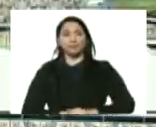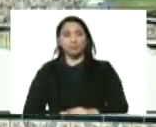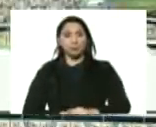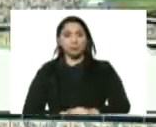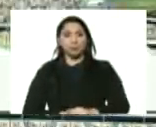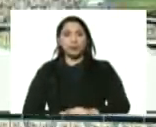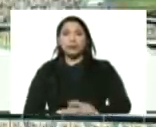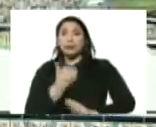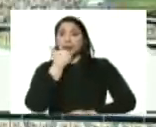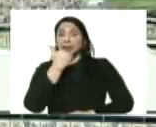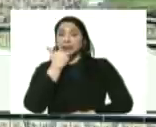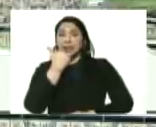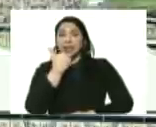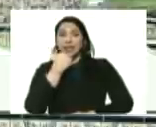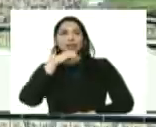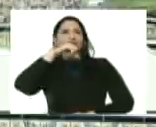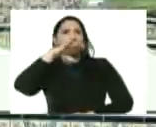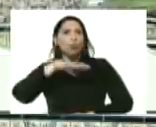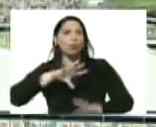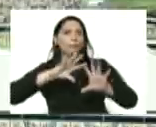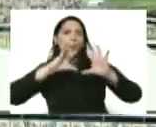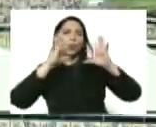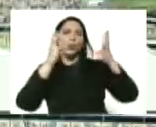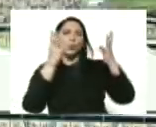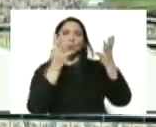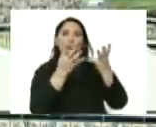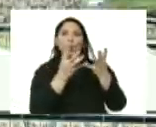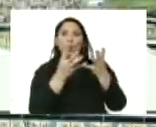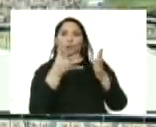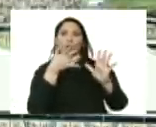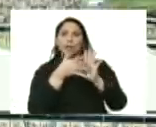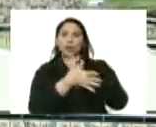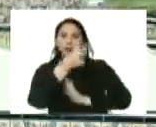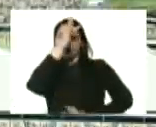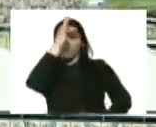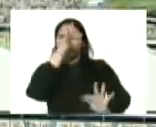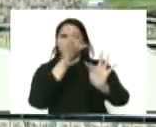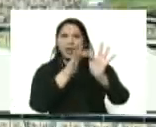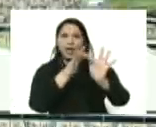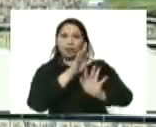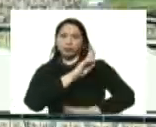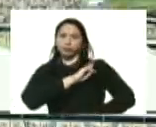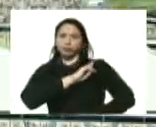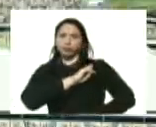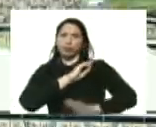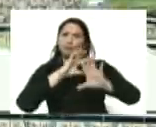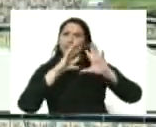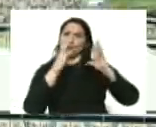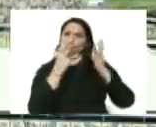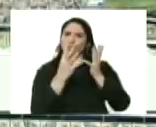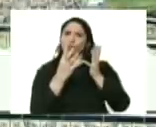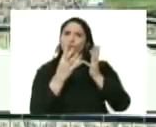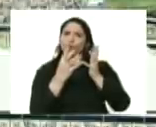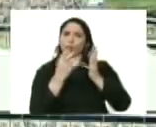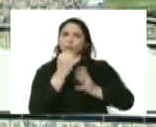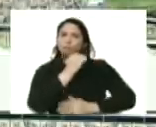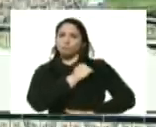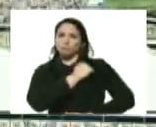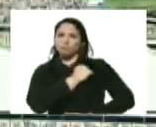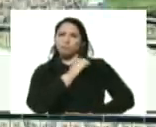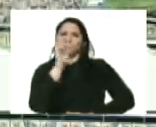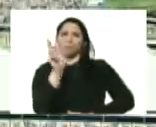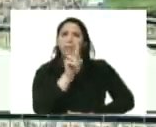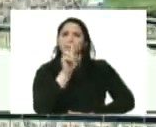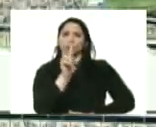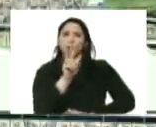acontecimientos históricos en el mundo de la fe religiosa en el mundo del catolicismo venezolano